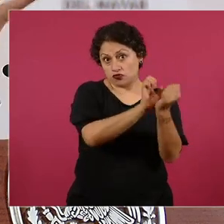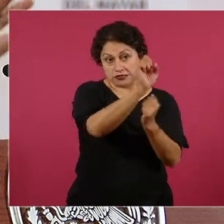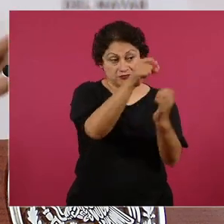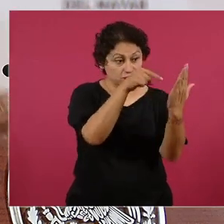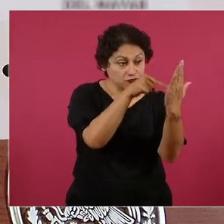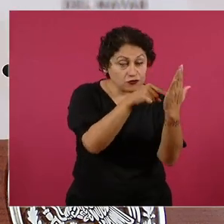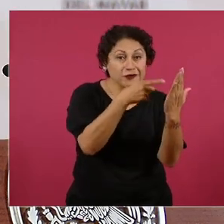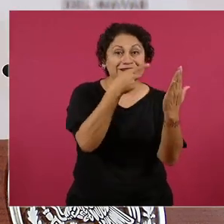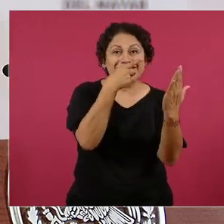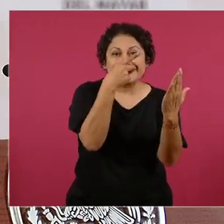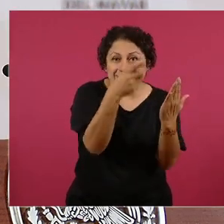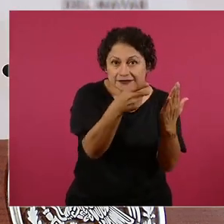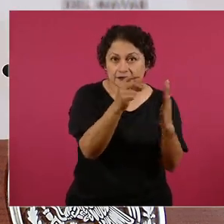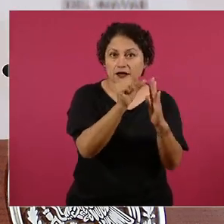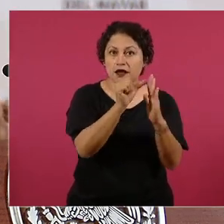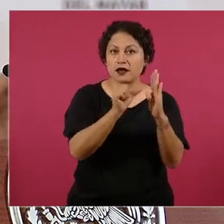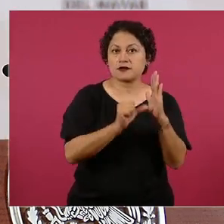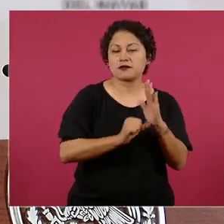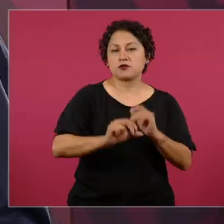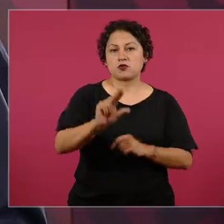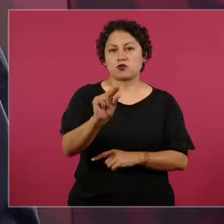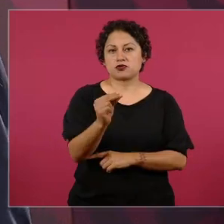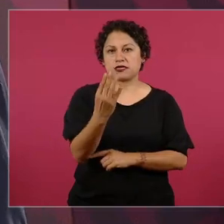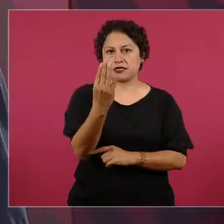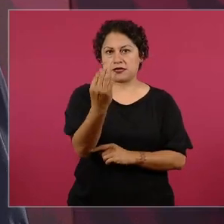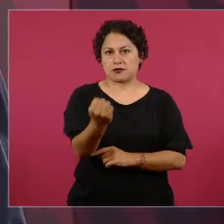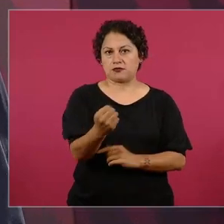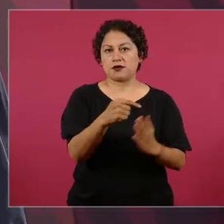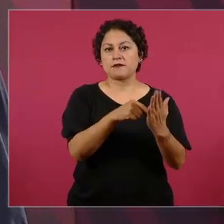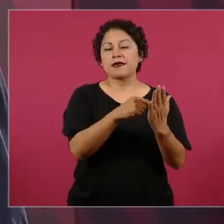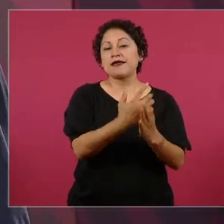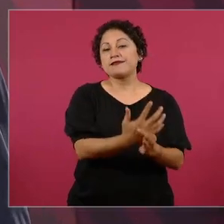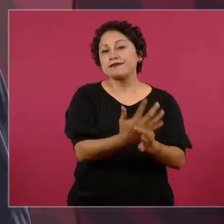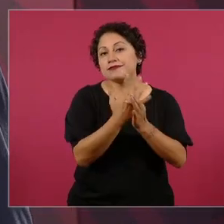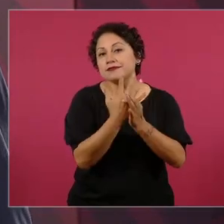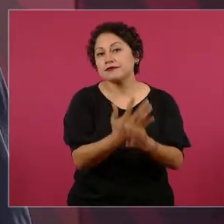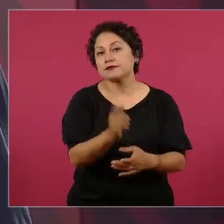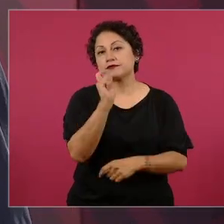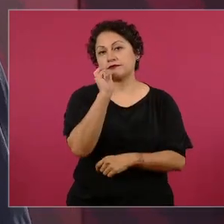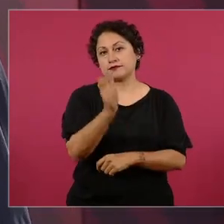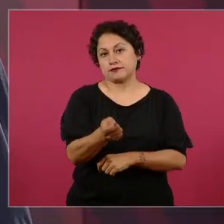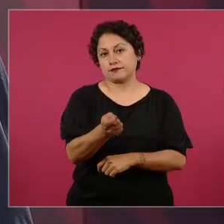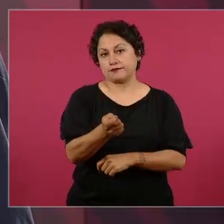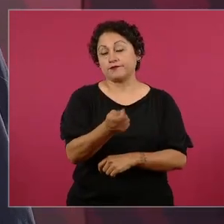89 que el presidente tiene que